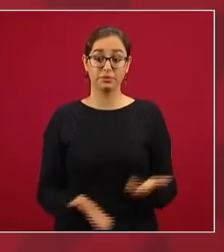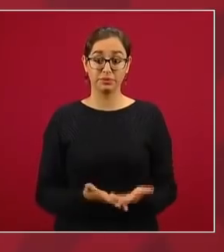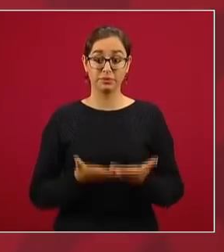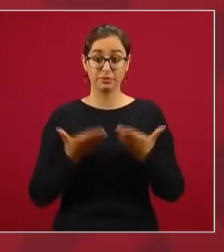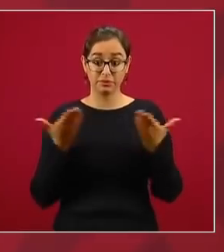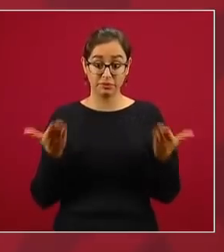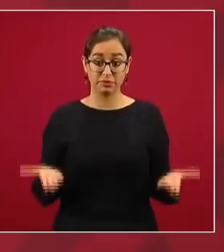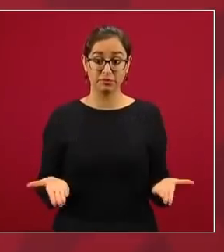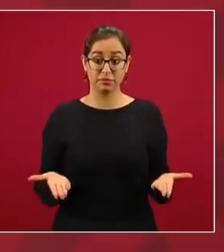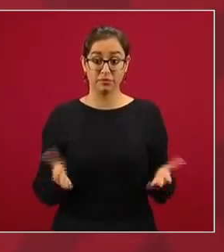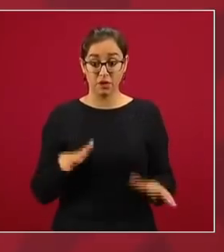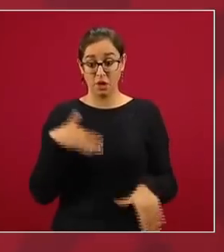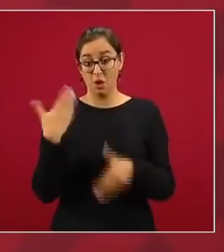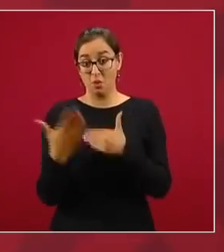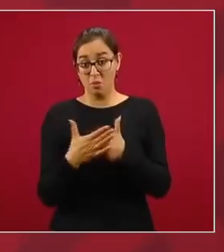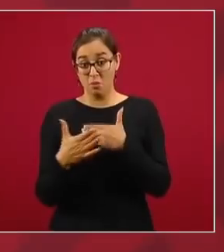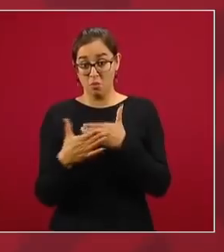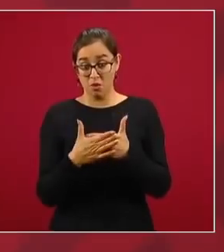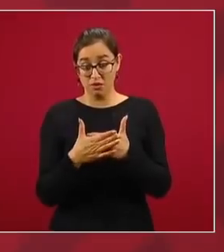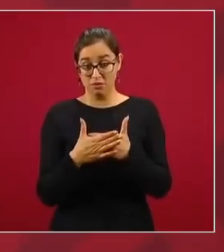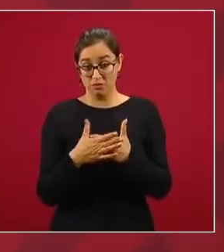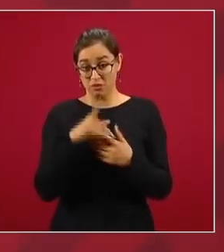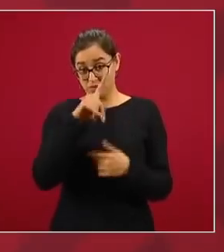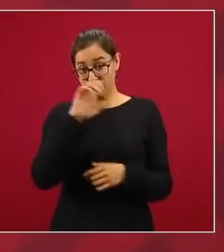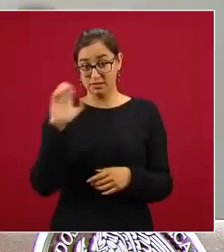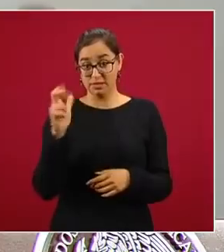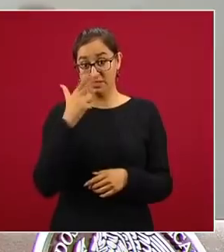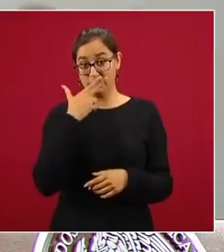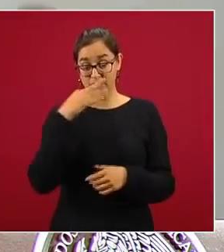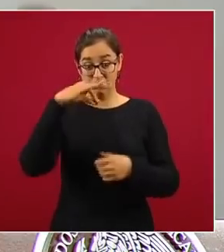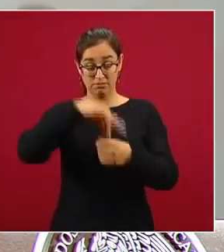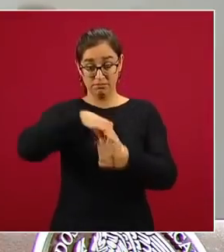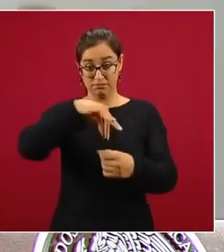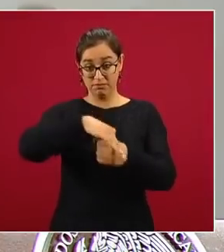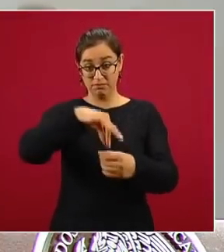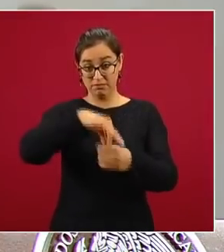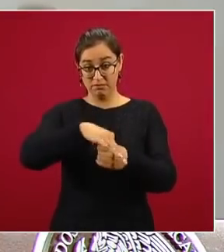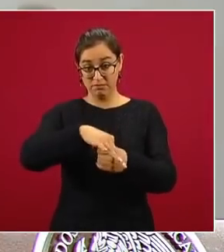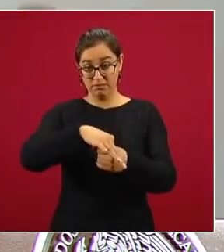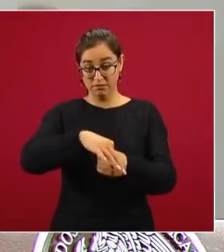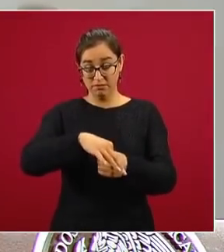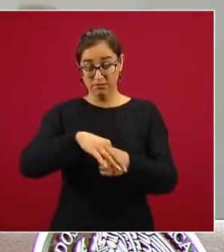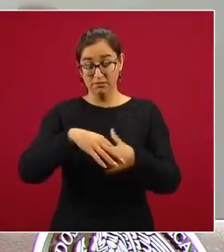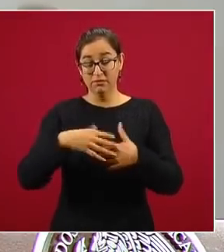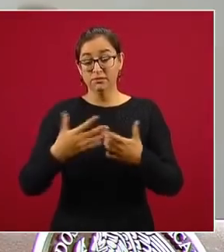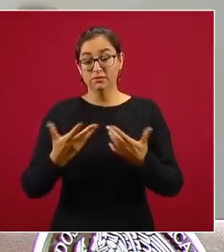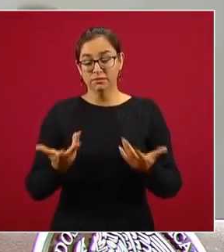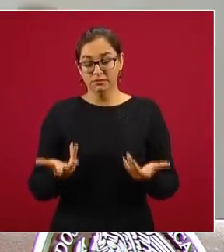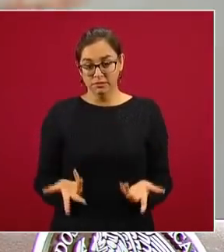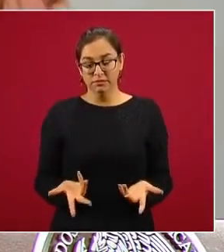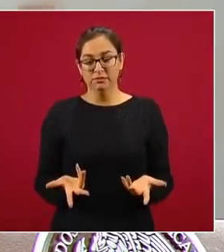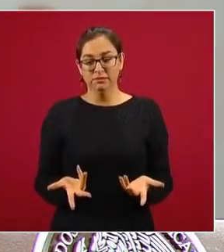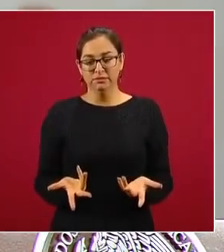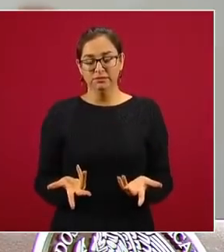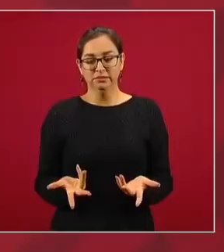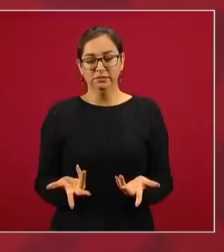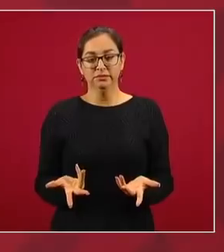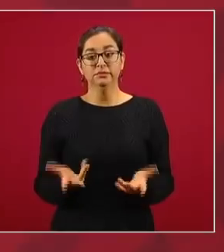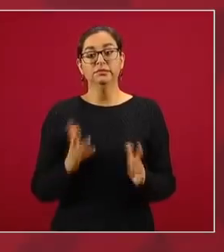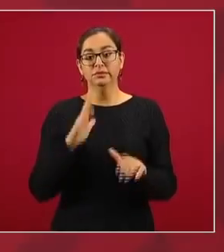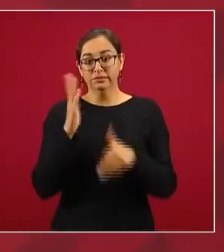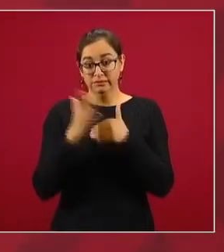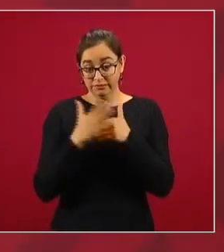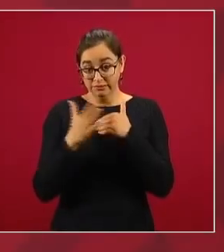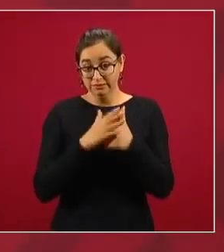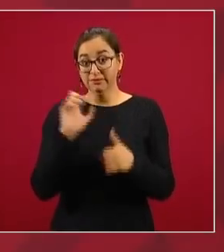Ahora que vienen las elecciones en Chihuahua, porque se dice ya van a haber